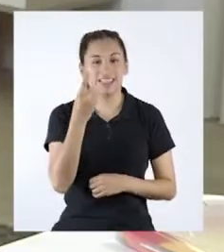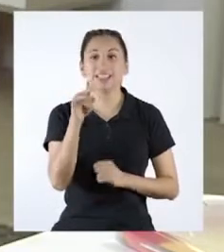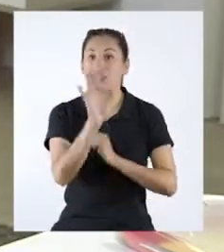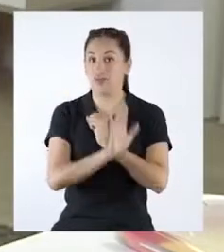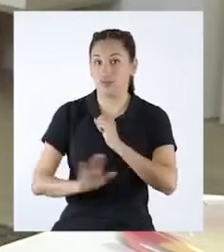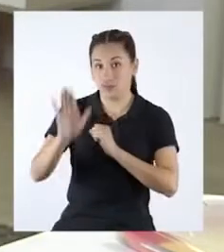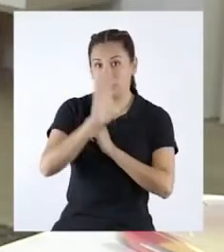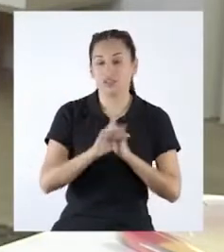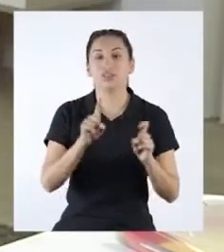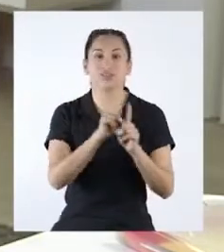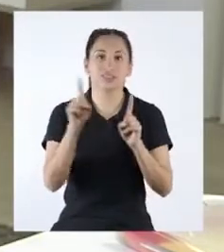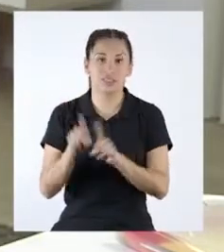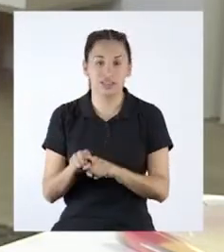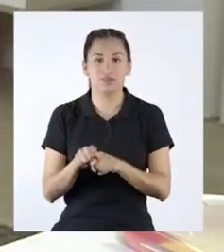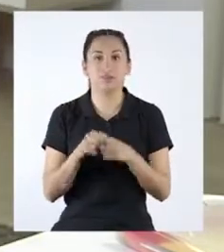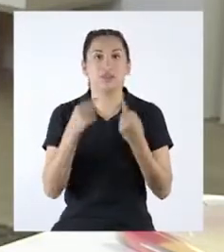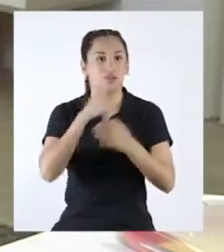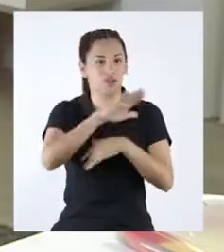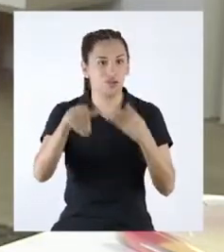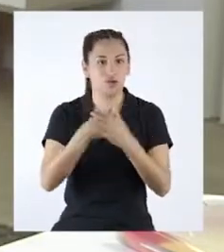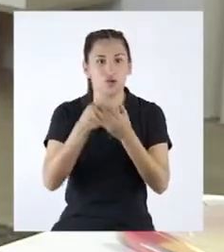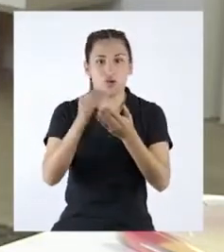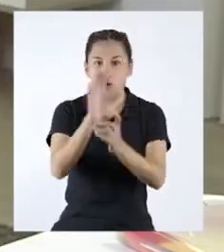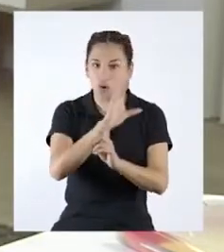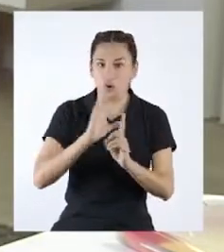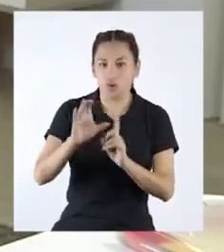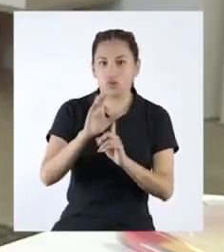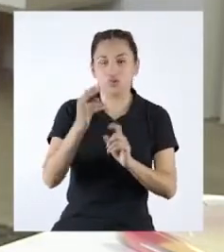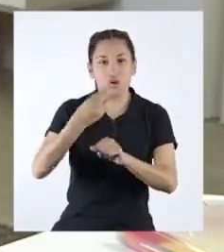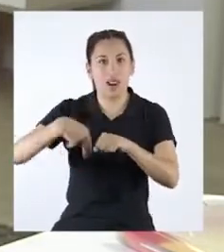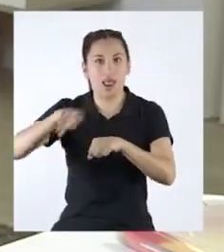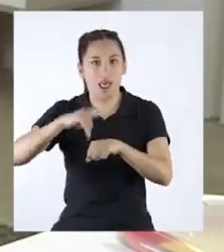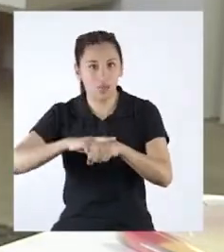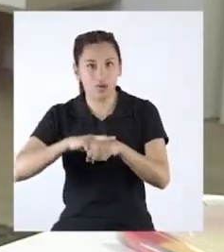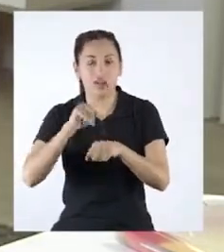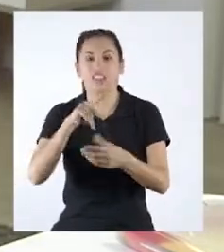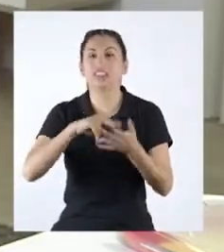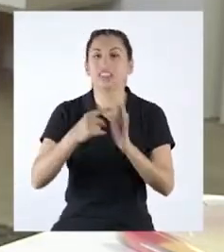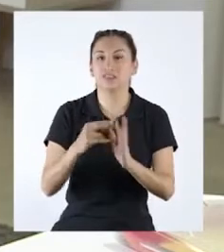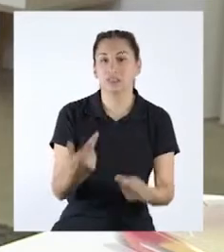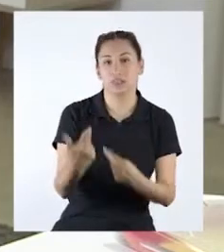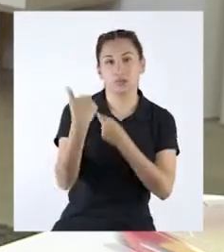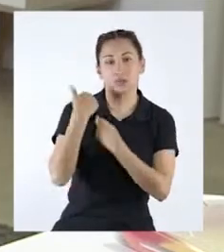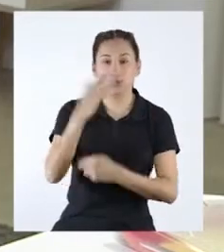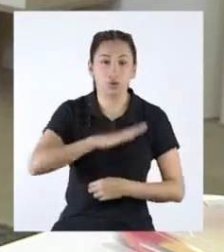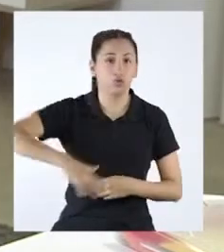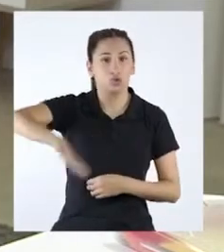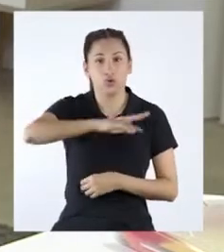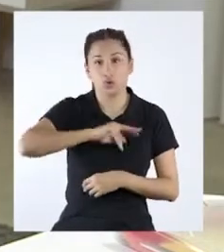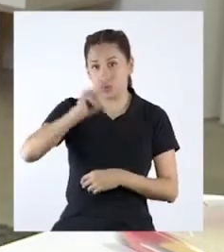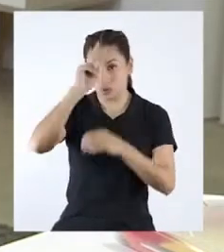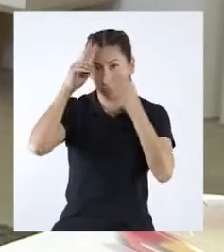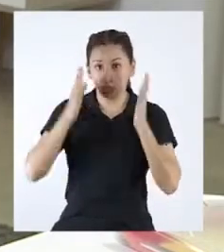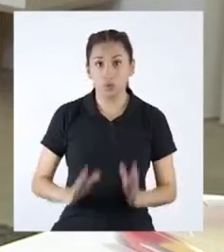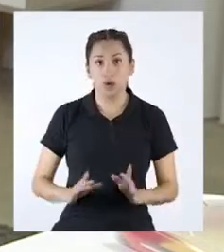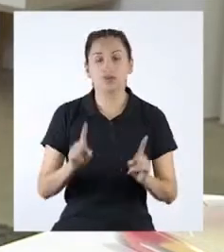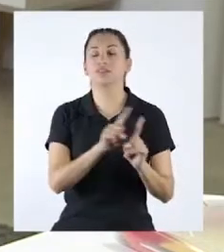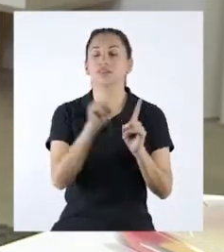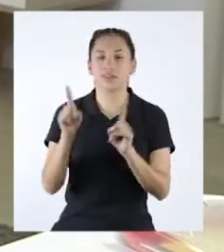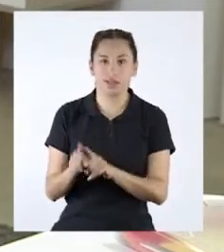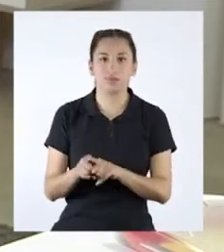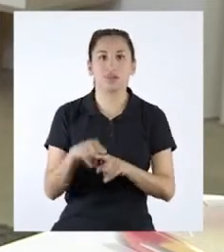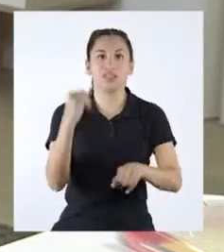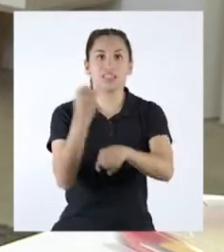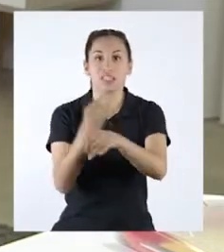entiendo que la protección y conservación de los recursos del patrimonio natural es una responsabilidad de todos los ciudadanos